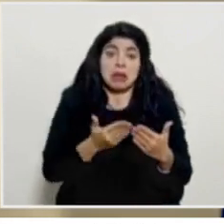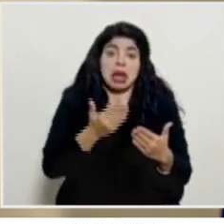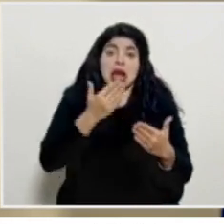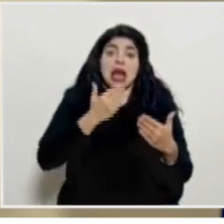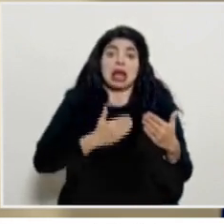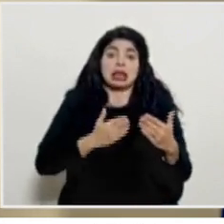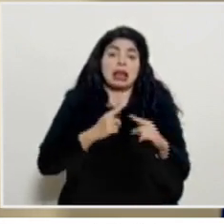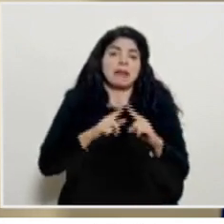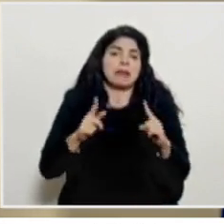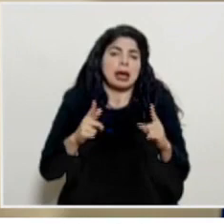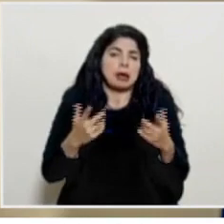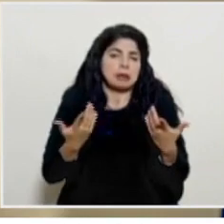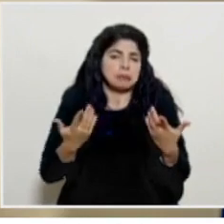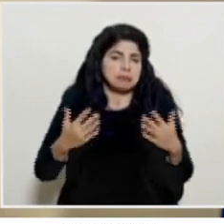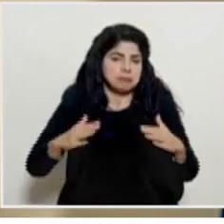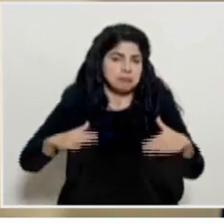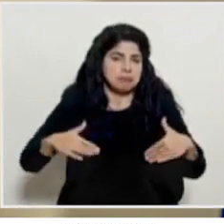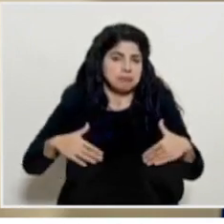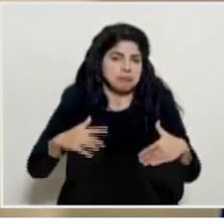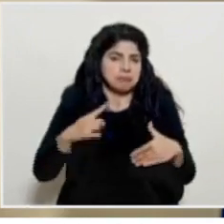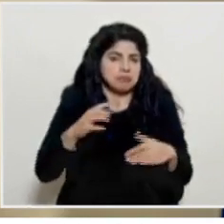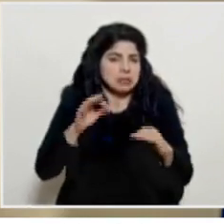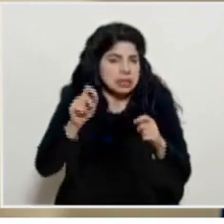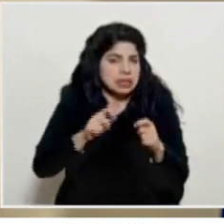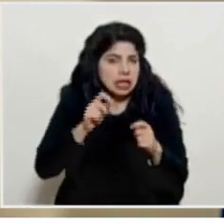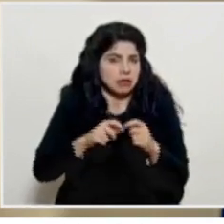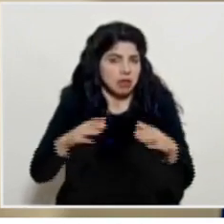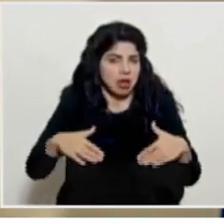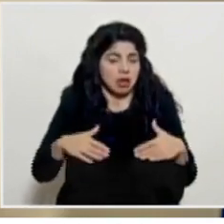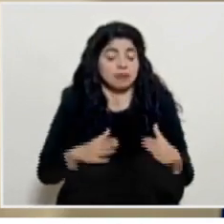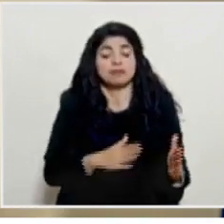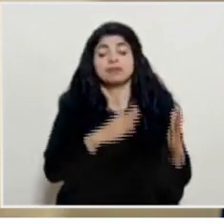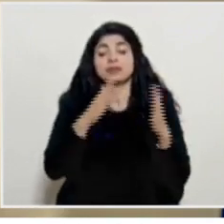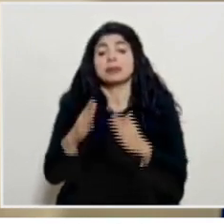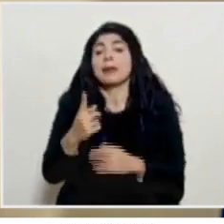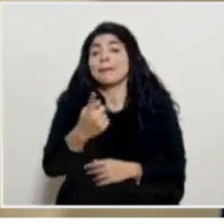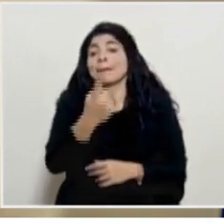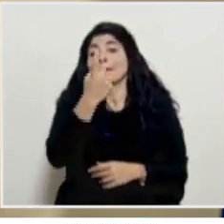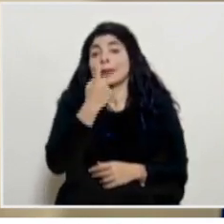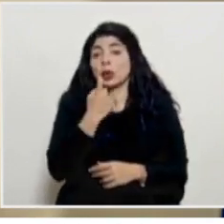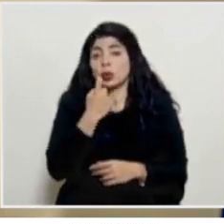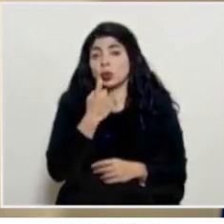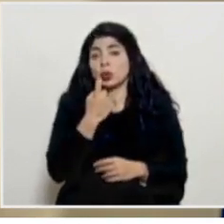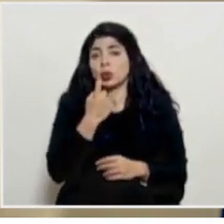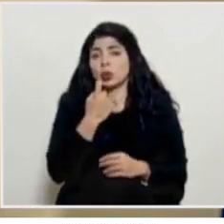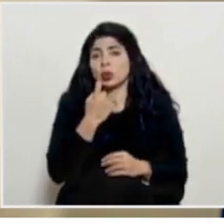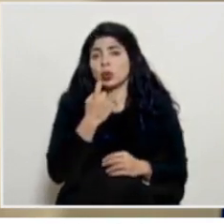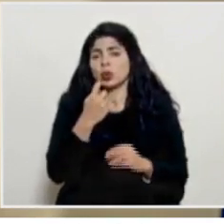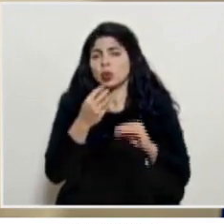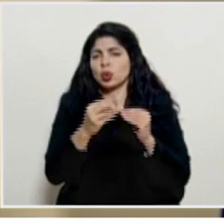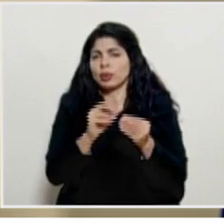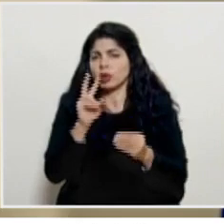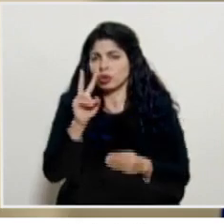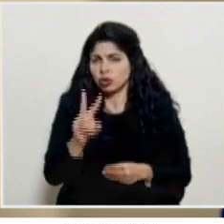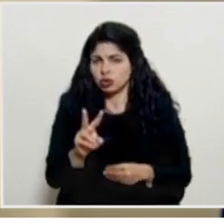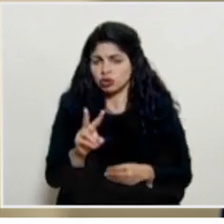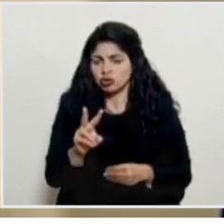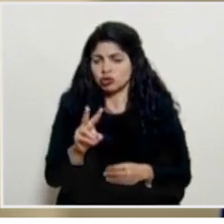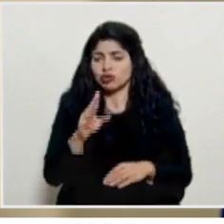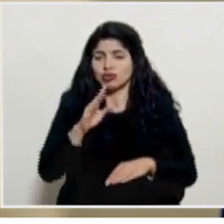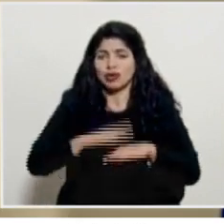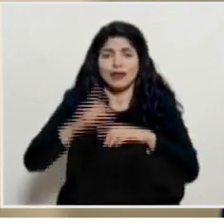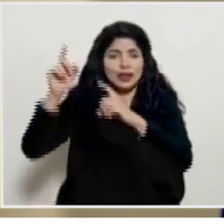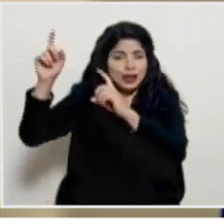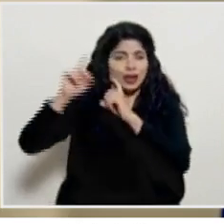pero todavía no podemos decirlo con exalitud con respecto a la pregunta número dos respecto a las